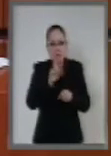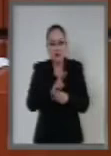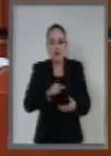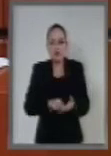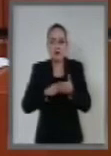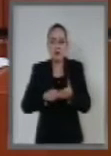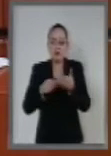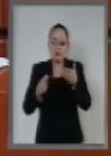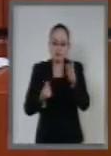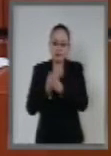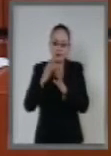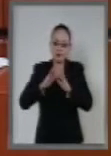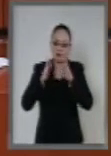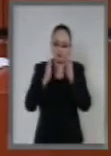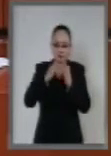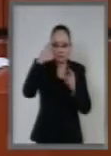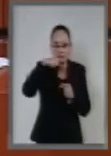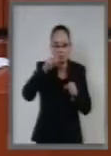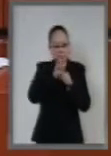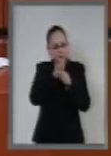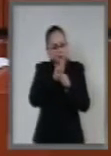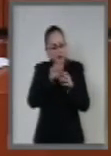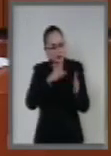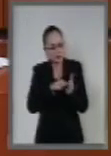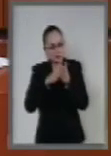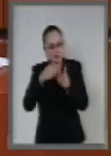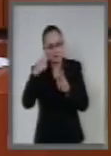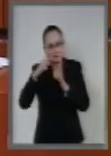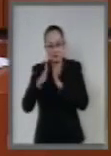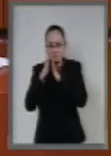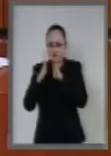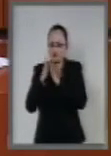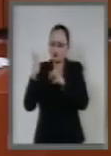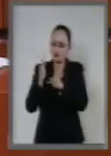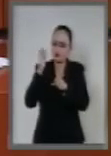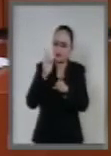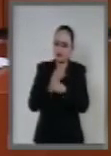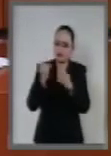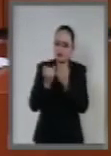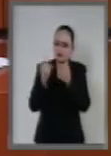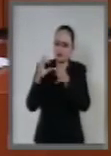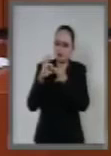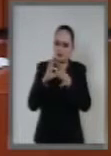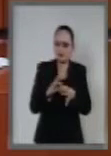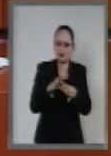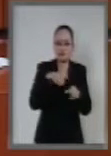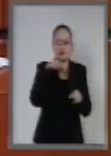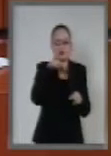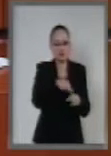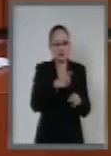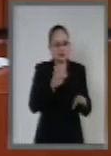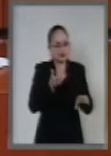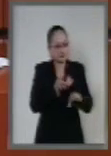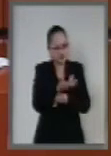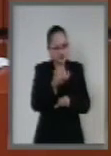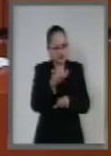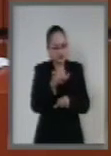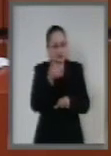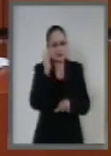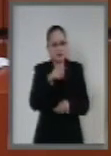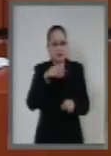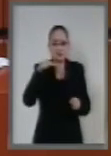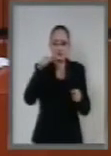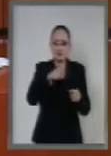mecanismo de fiscalización de las participaciones federales en forma directa que incluye la